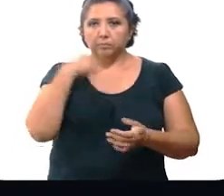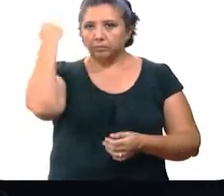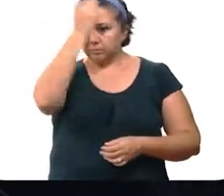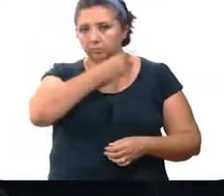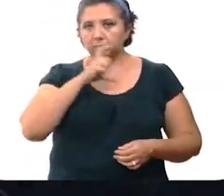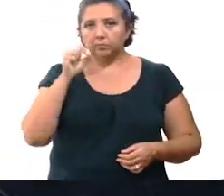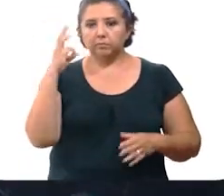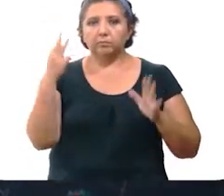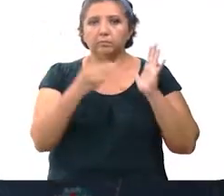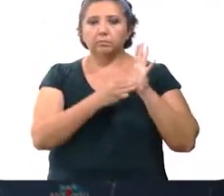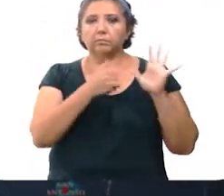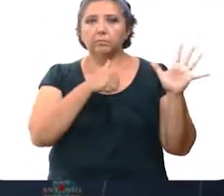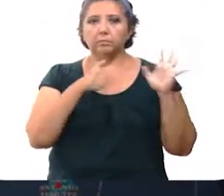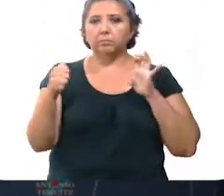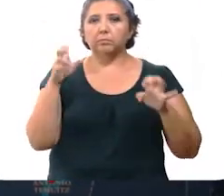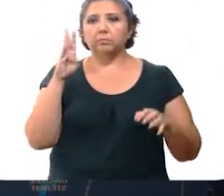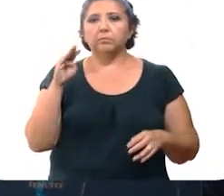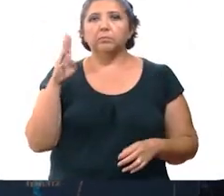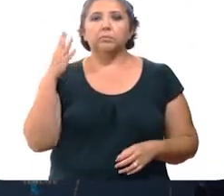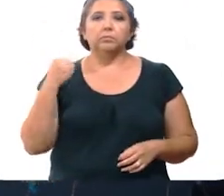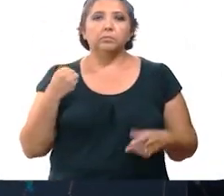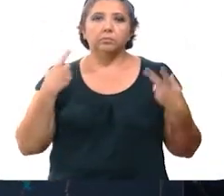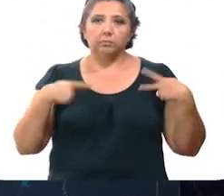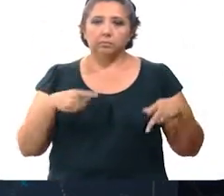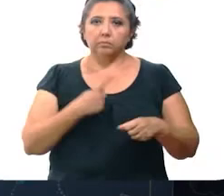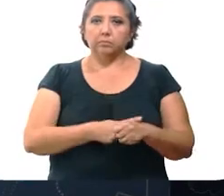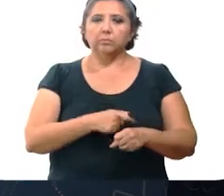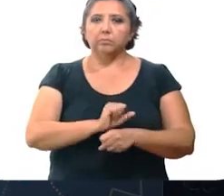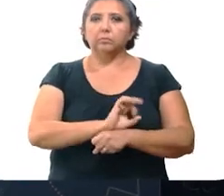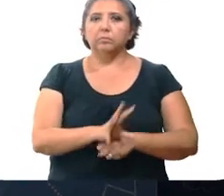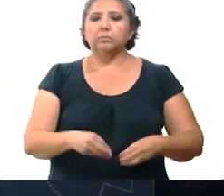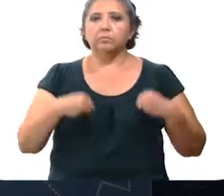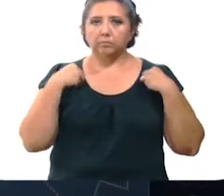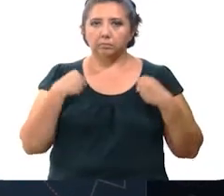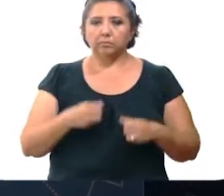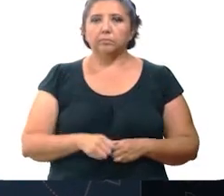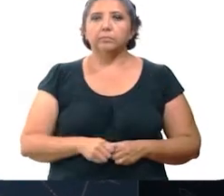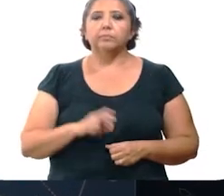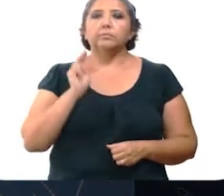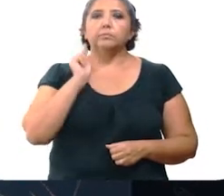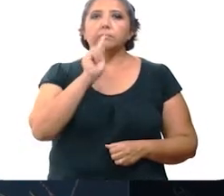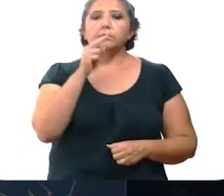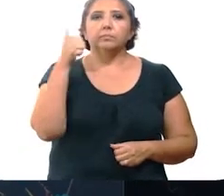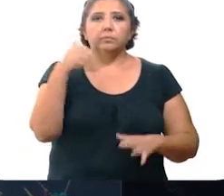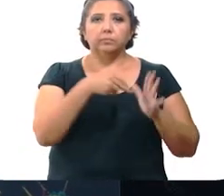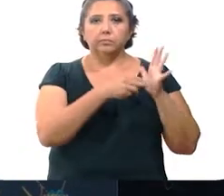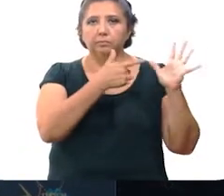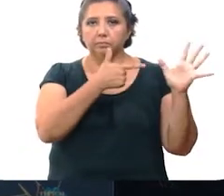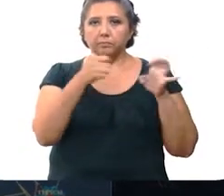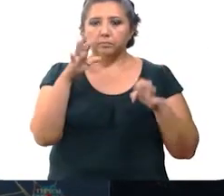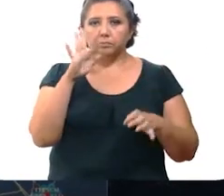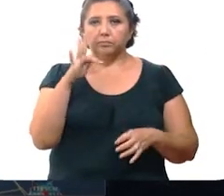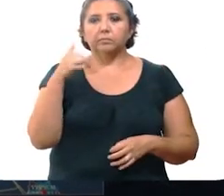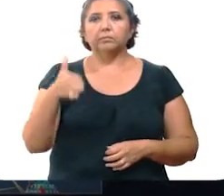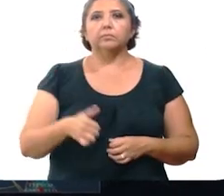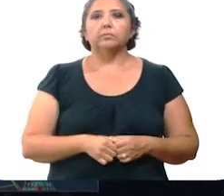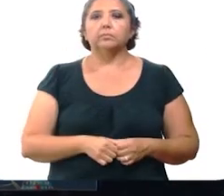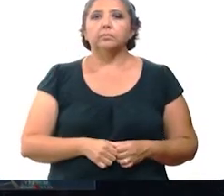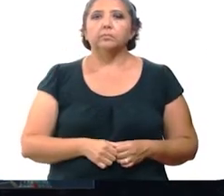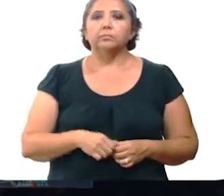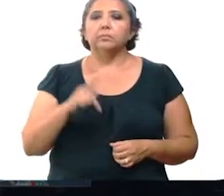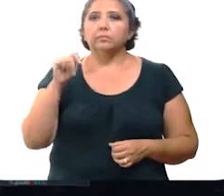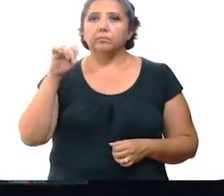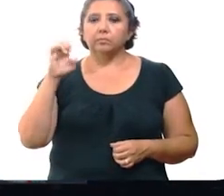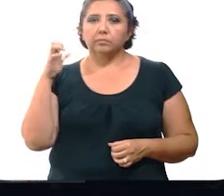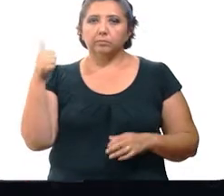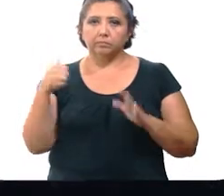diagnosticado 23.699 personas contagiadas de coronavirus que viven en la zona norte 6.746, en